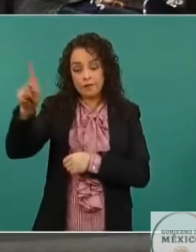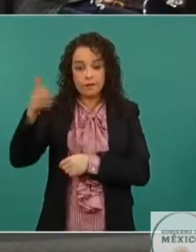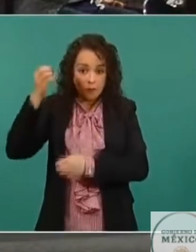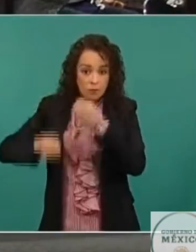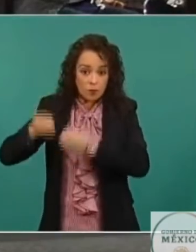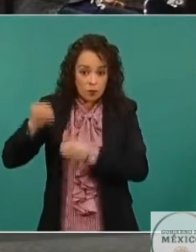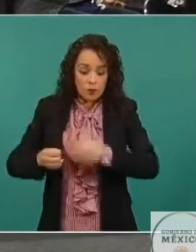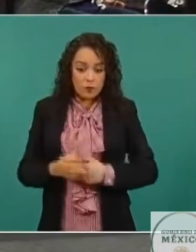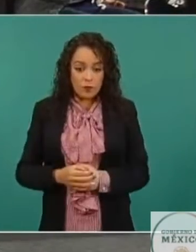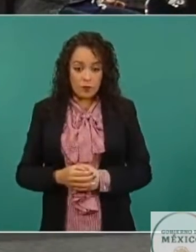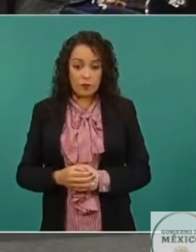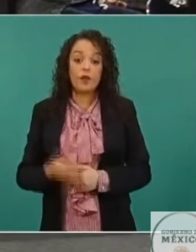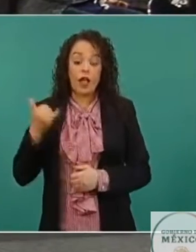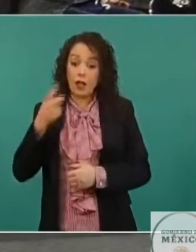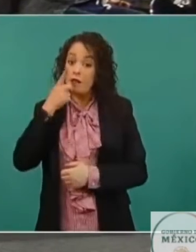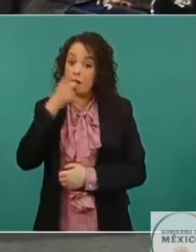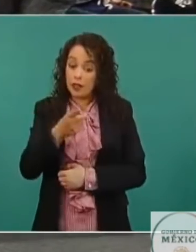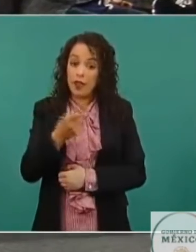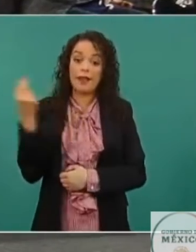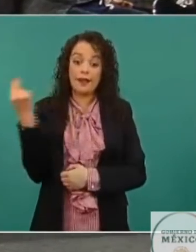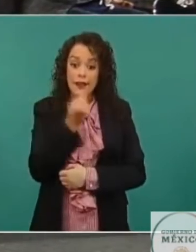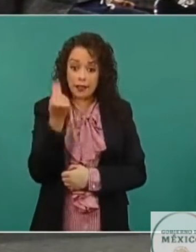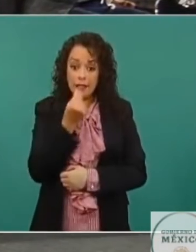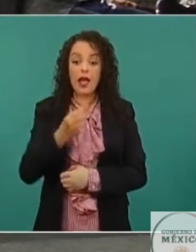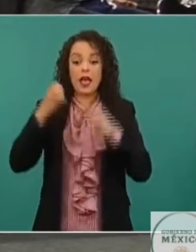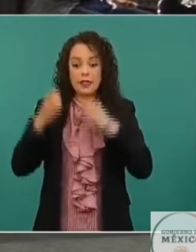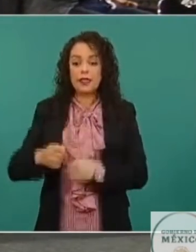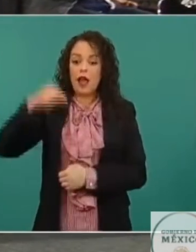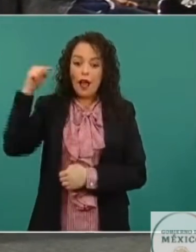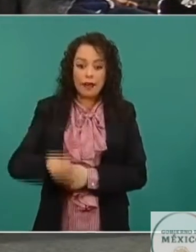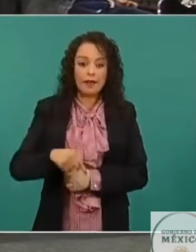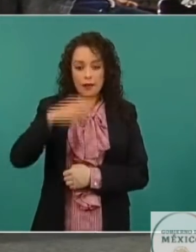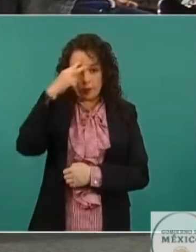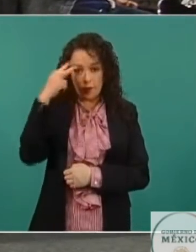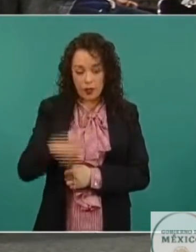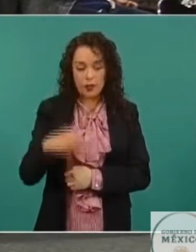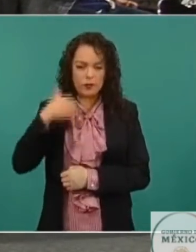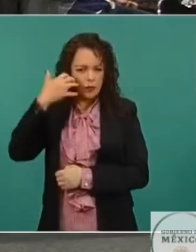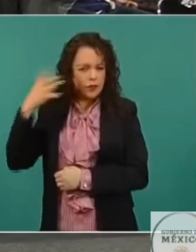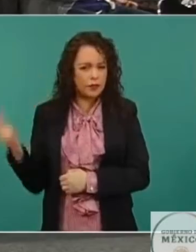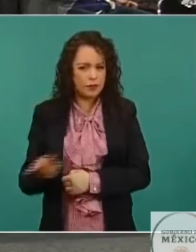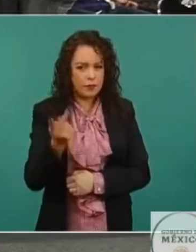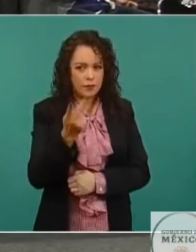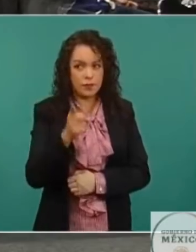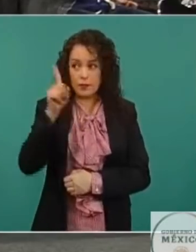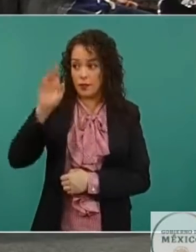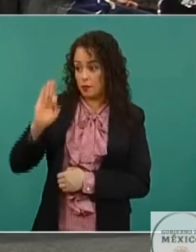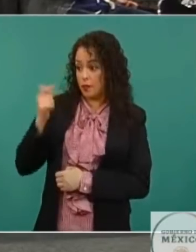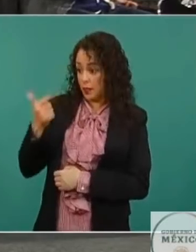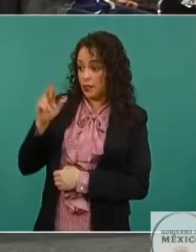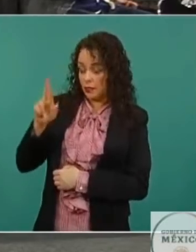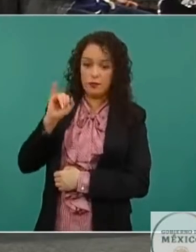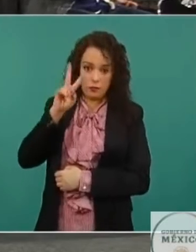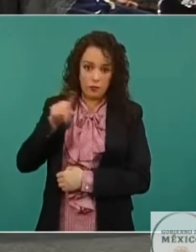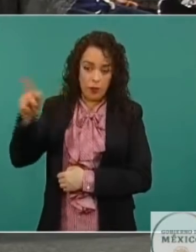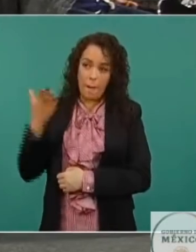se le pide que esté en territorio nacional. Preguntarle, bueno, pues sería ya una acción, sí, de la Fiscalía General de la República